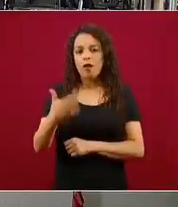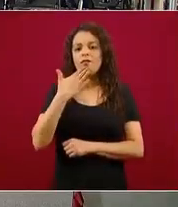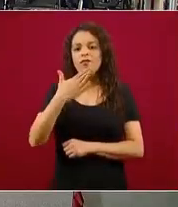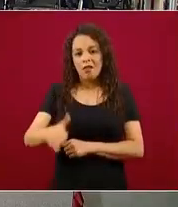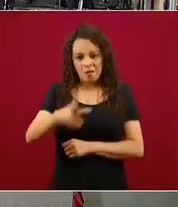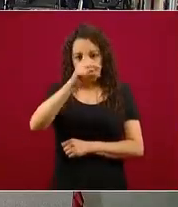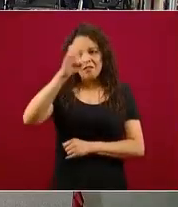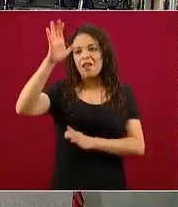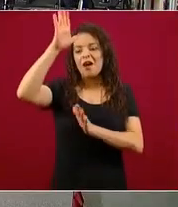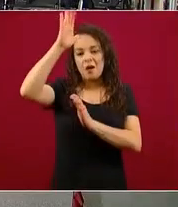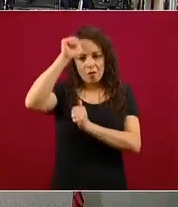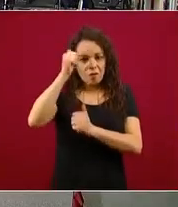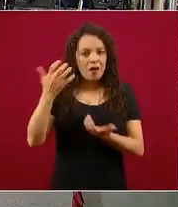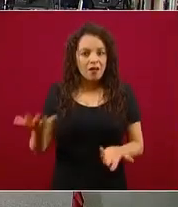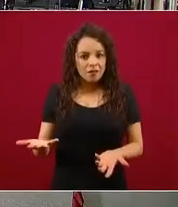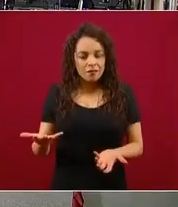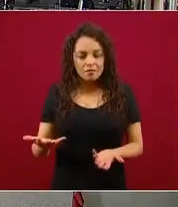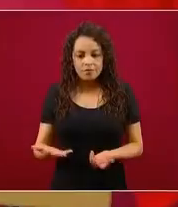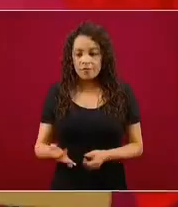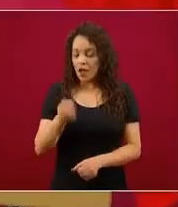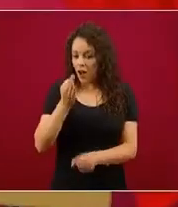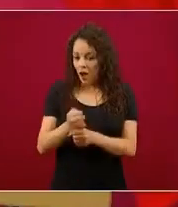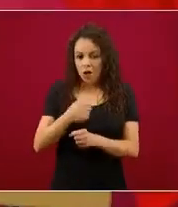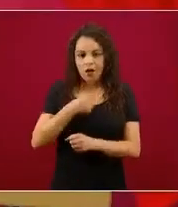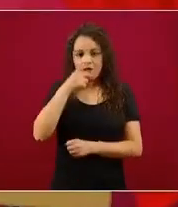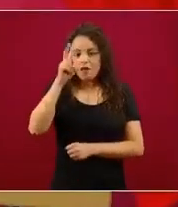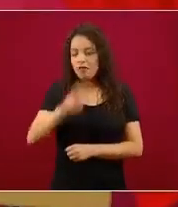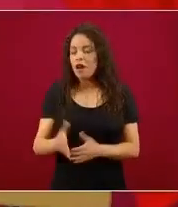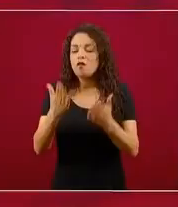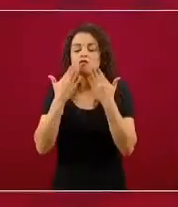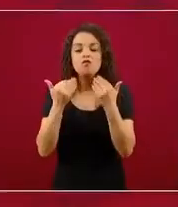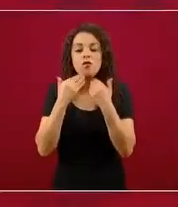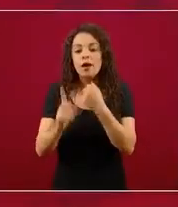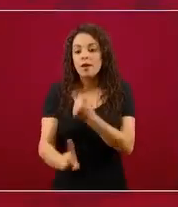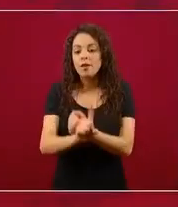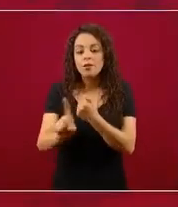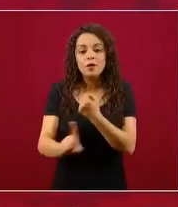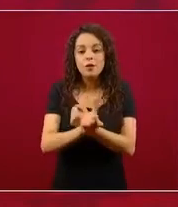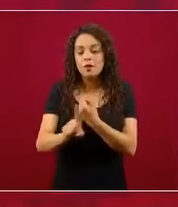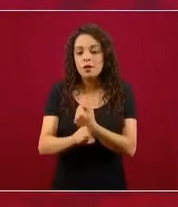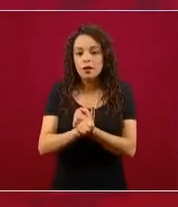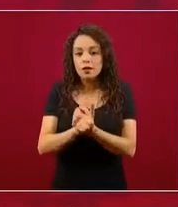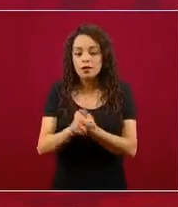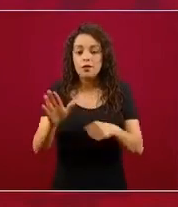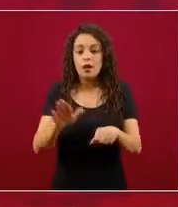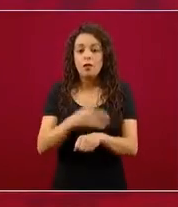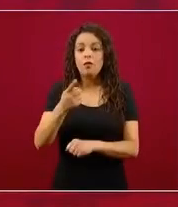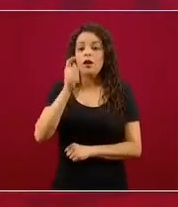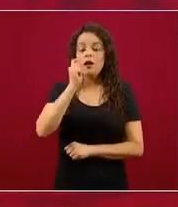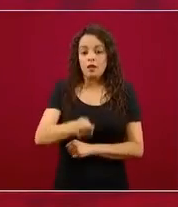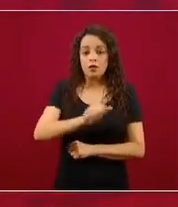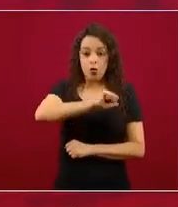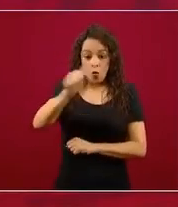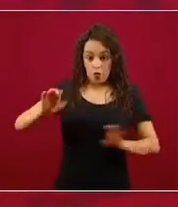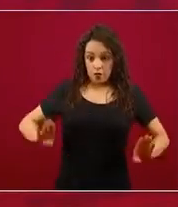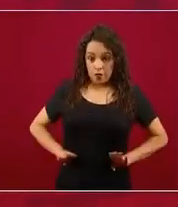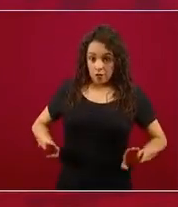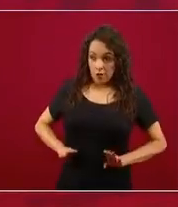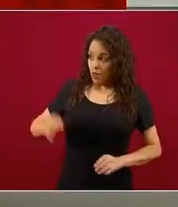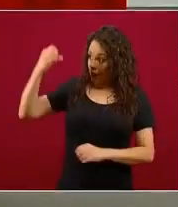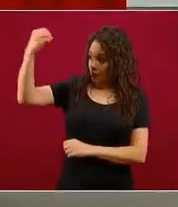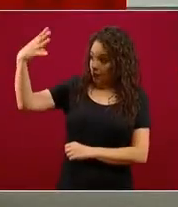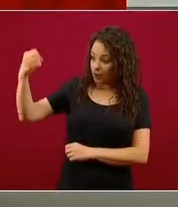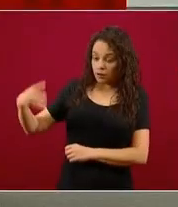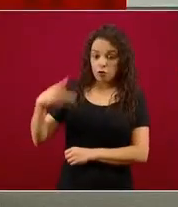No hay problema, no hay ningún problema, porque la otra característica de este semáforo, del sistema de semáforo,